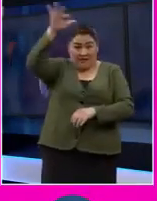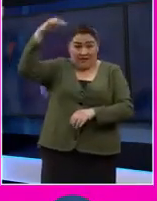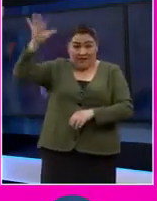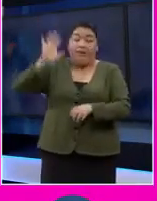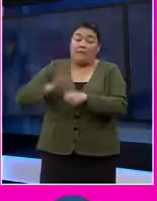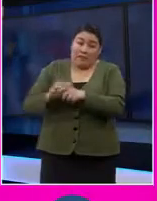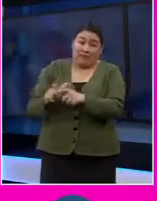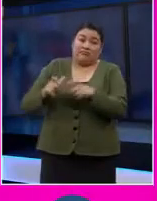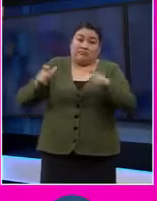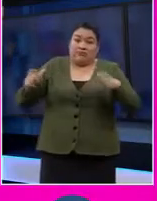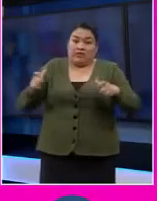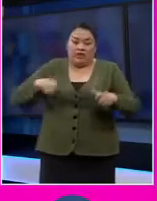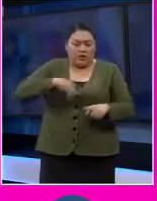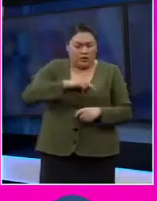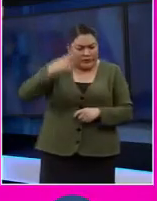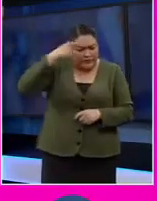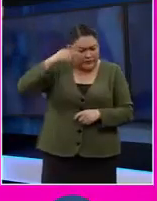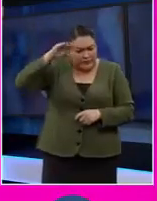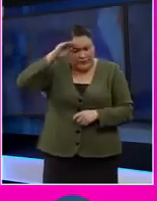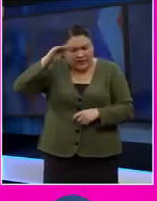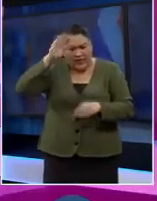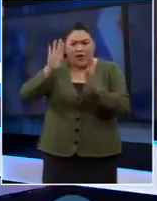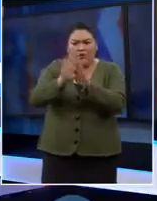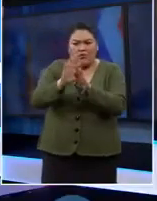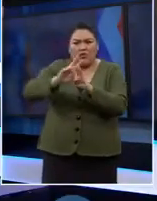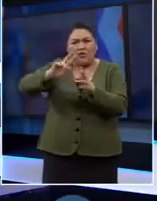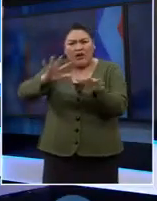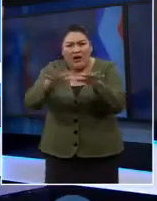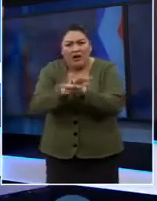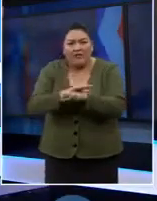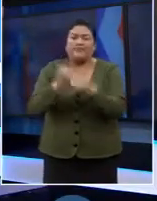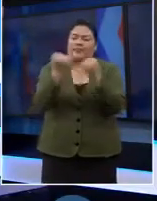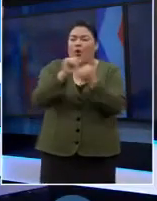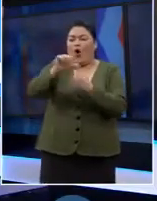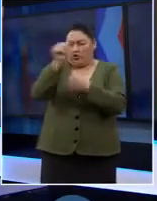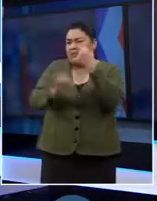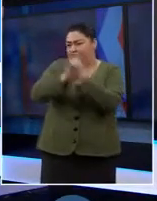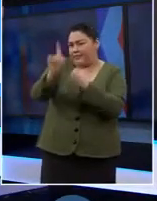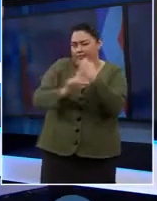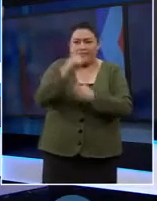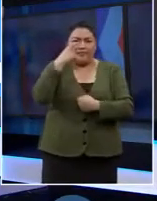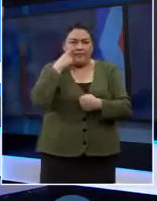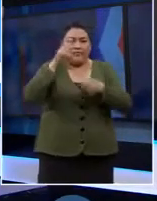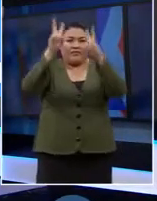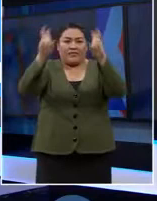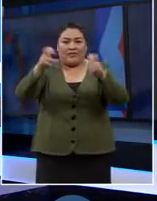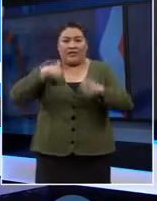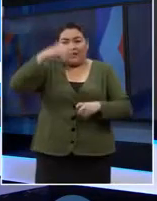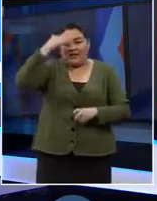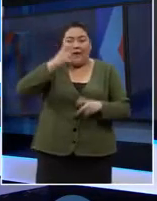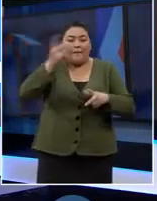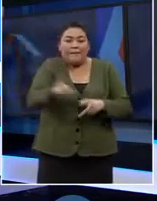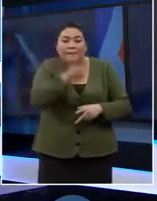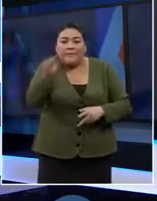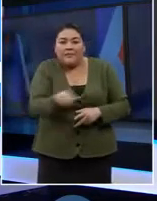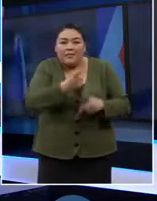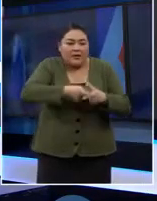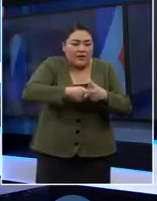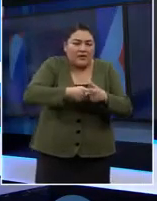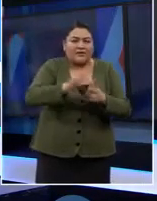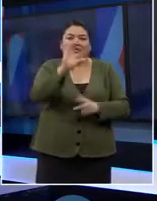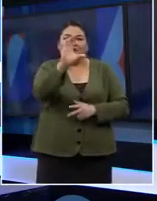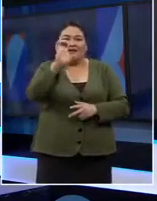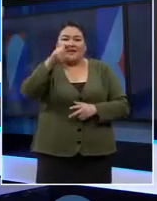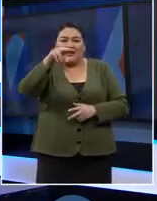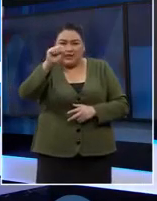antes. Entonces tenemos que repensar y tenemos que replantear. Otra problemática muy concreta es el tema de los censos. Los censos están